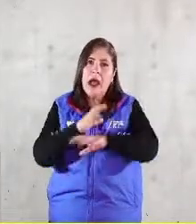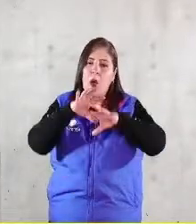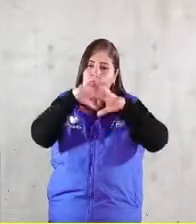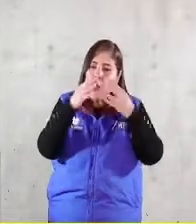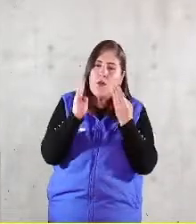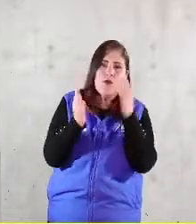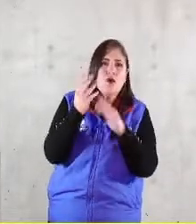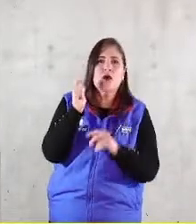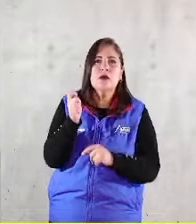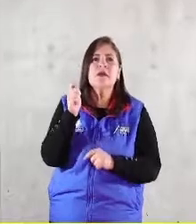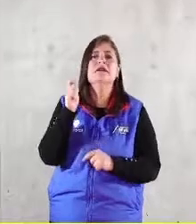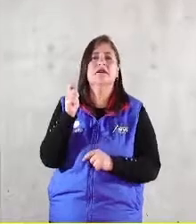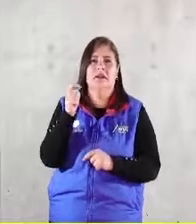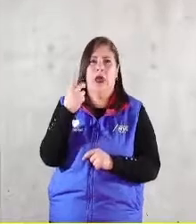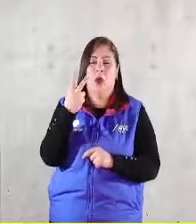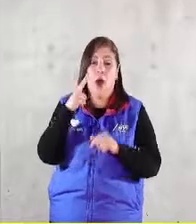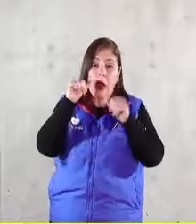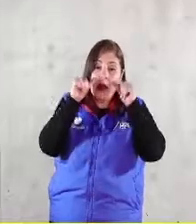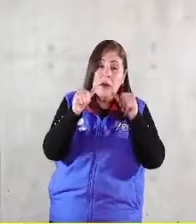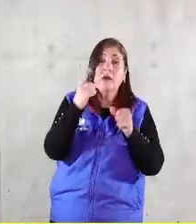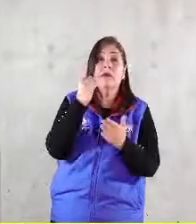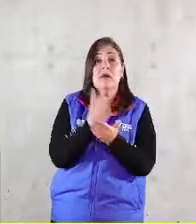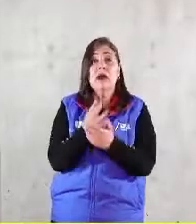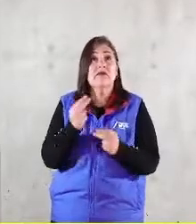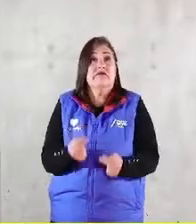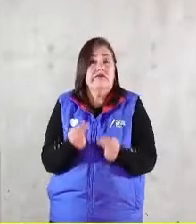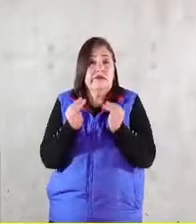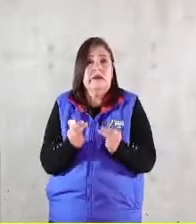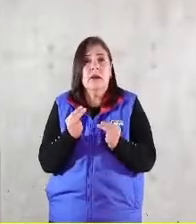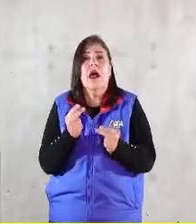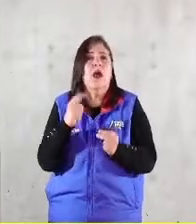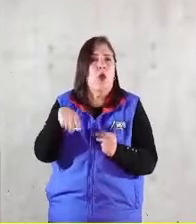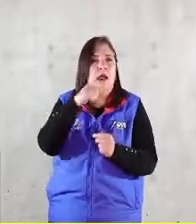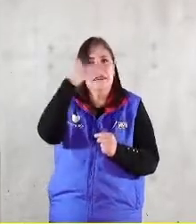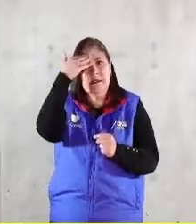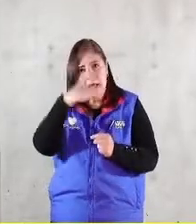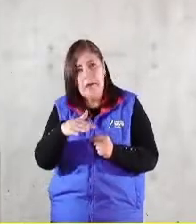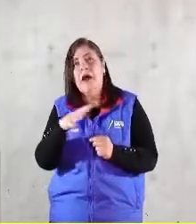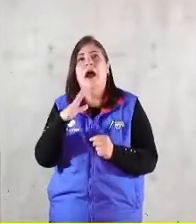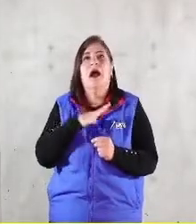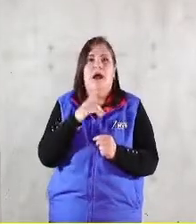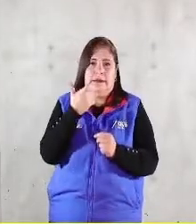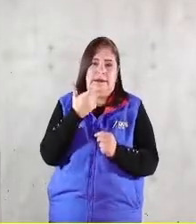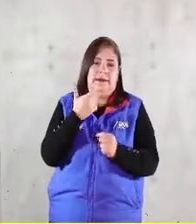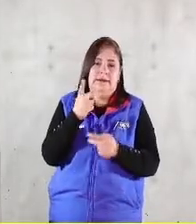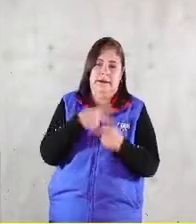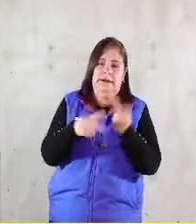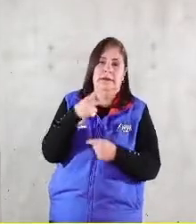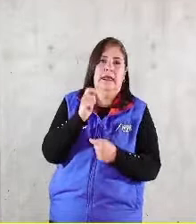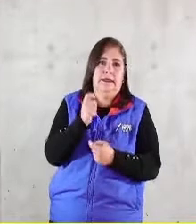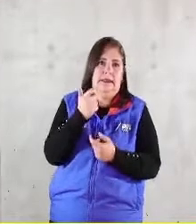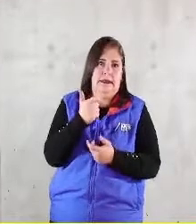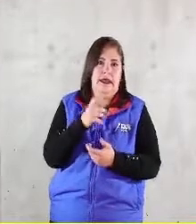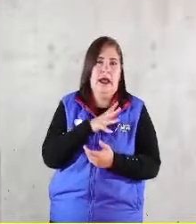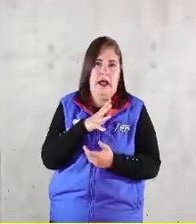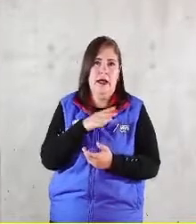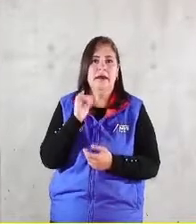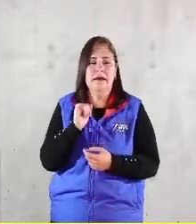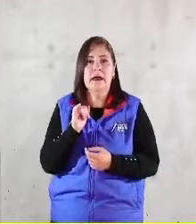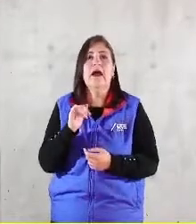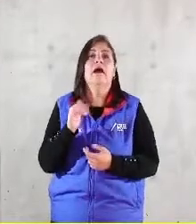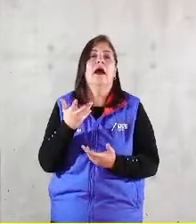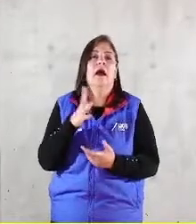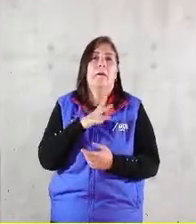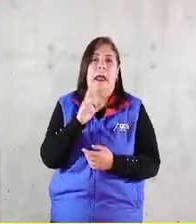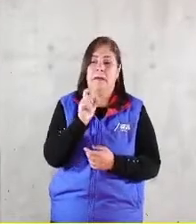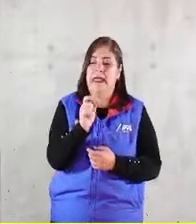solamente atiende a estas realidades? Pues todos las conocemos. La concentración del ingreso. El último dato habla de que las 26